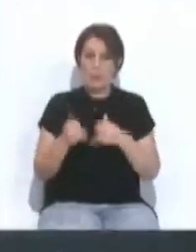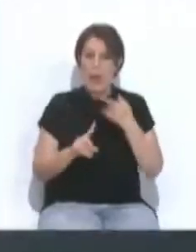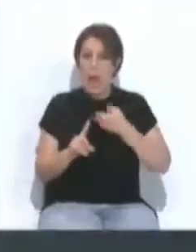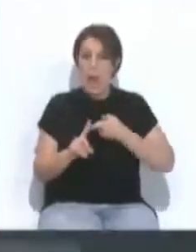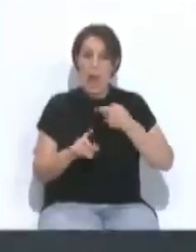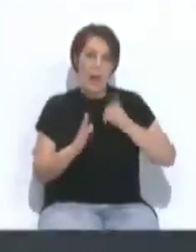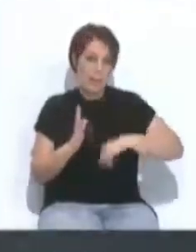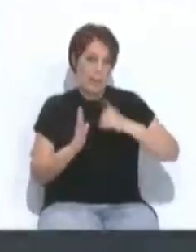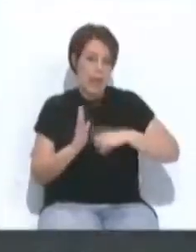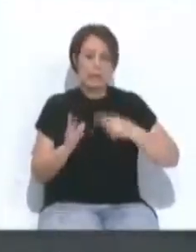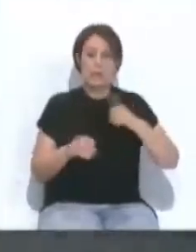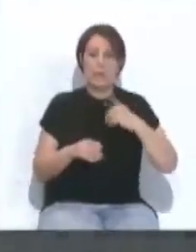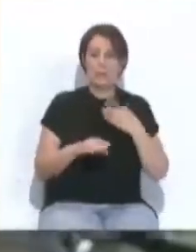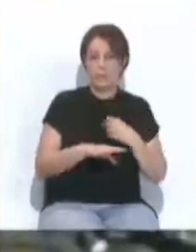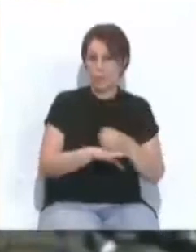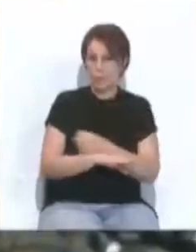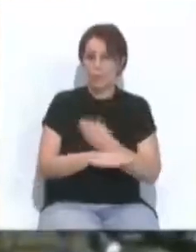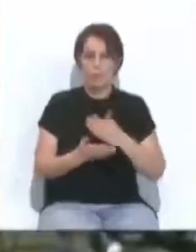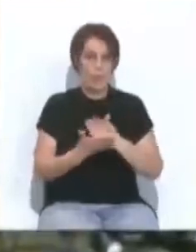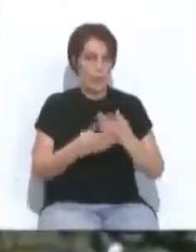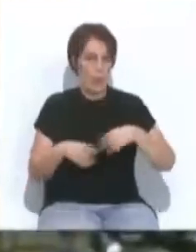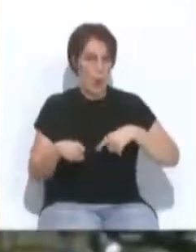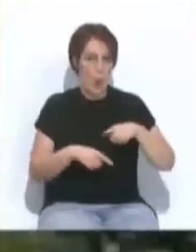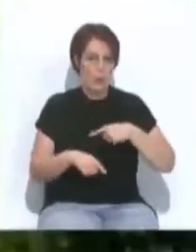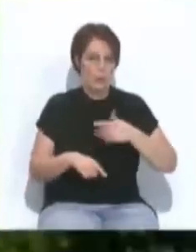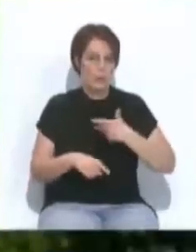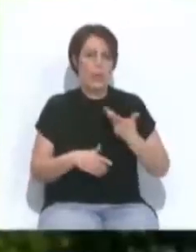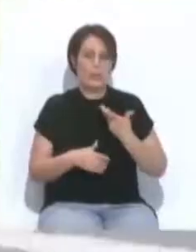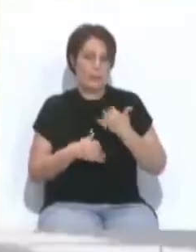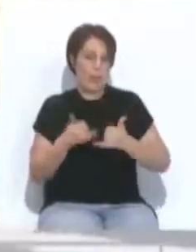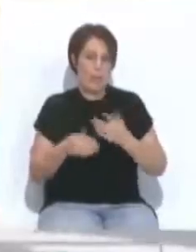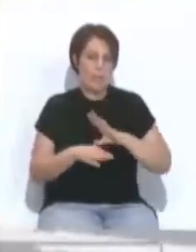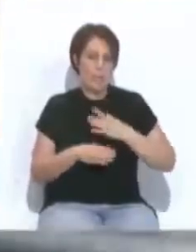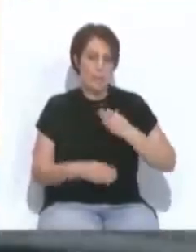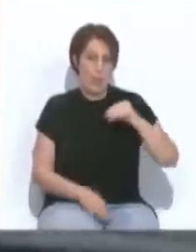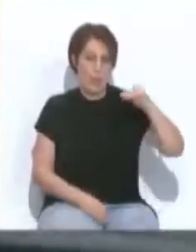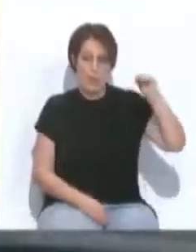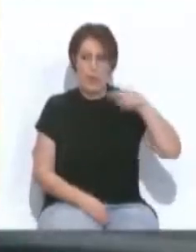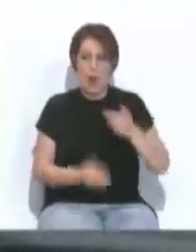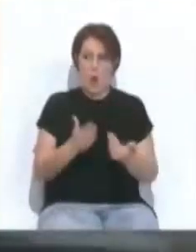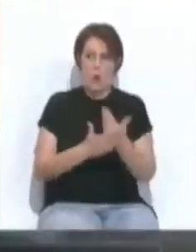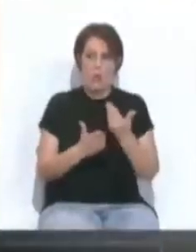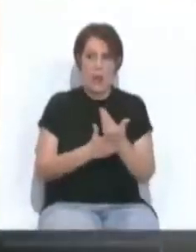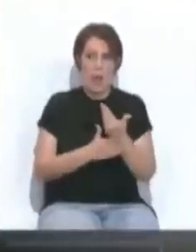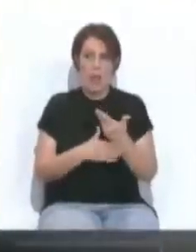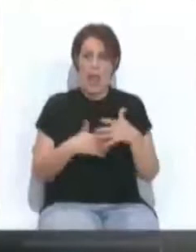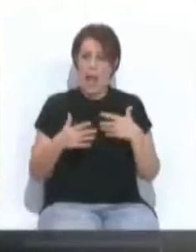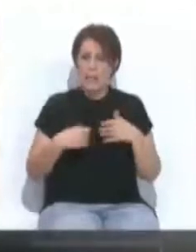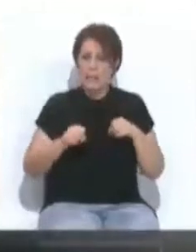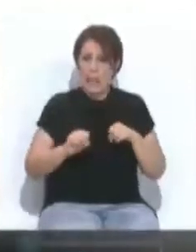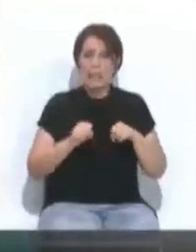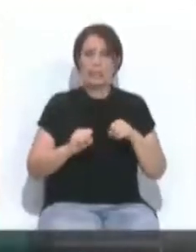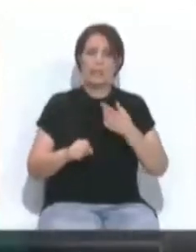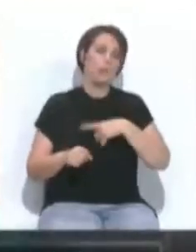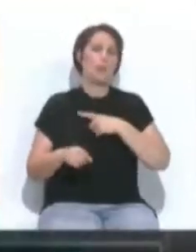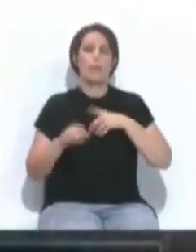y la intermodalidad en tren y otros medios de transporte de la propia bicicleta. En estas jornadas de Handshake estamos